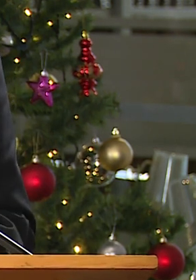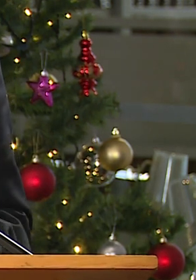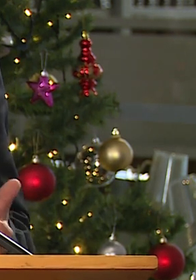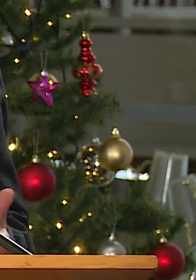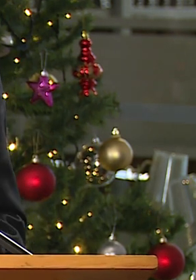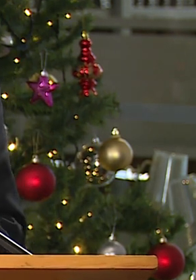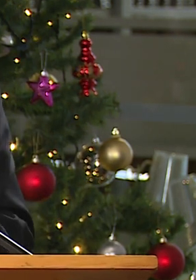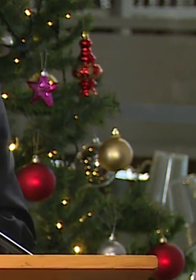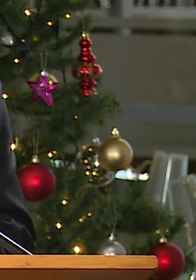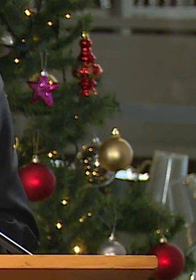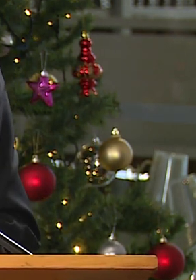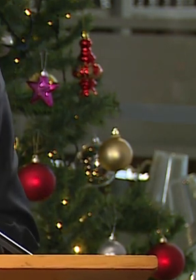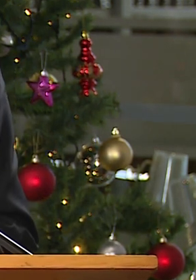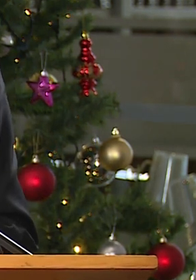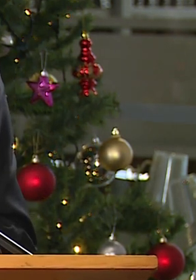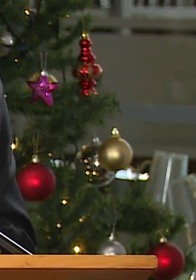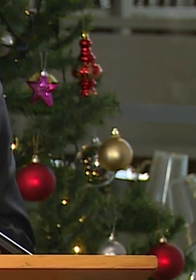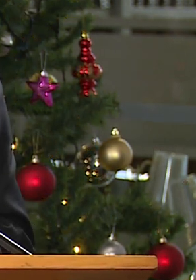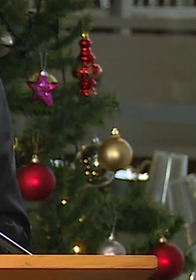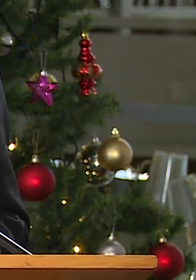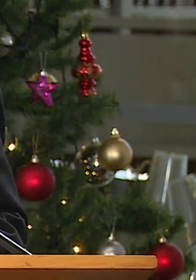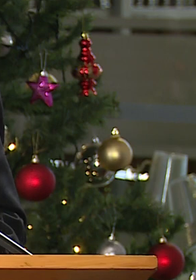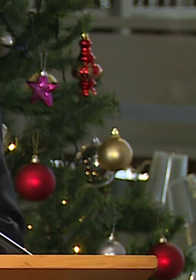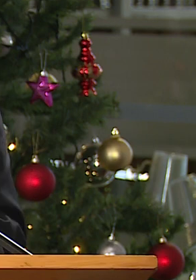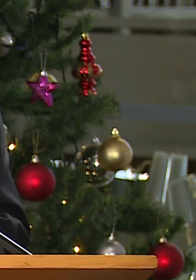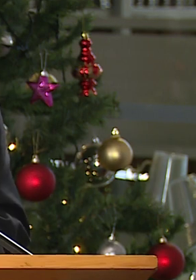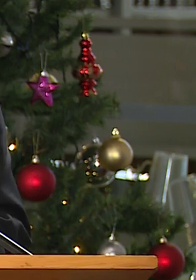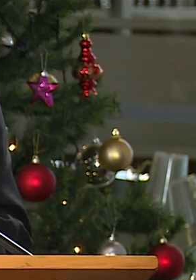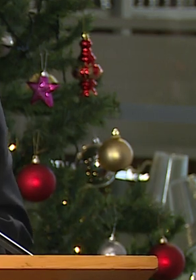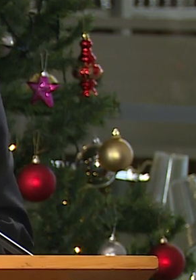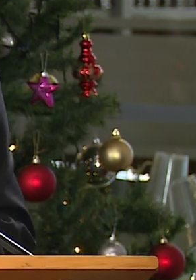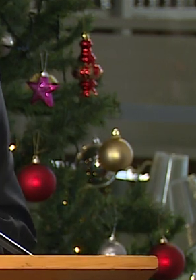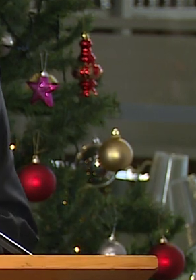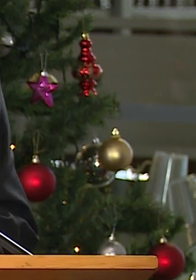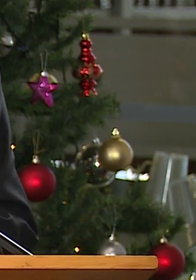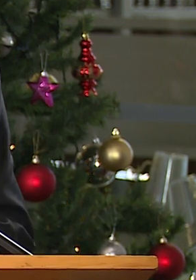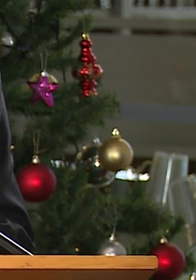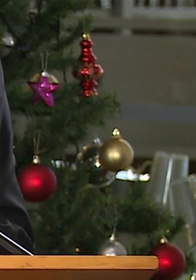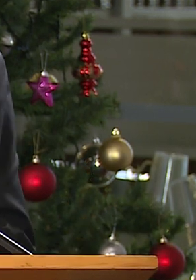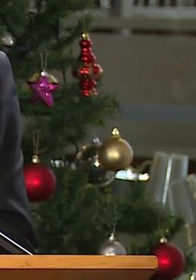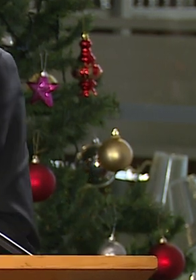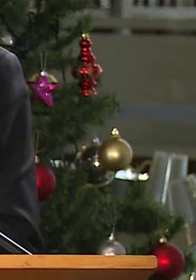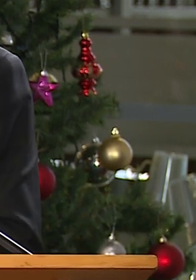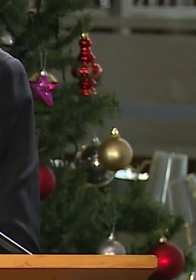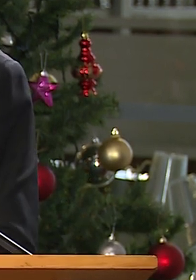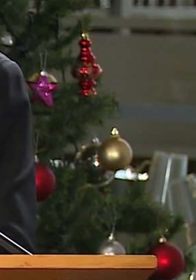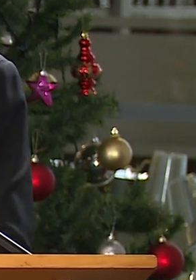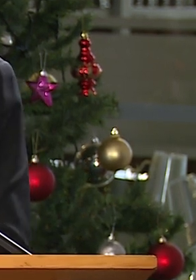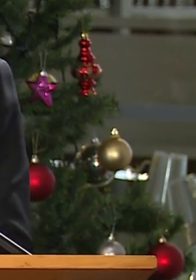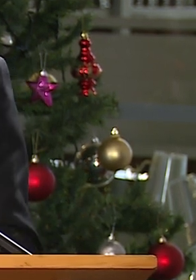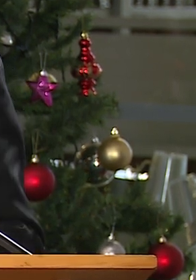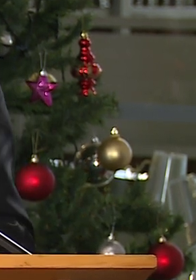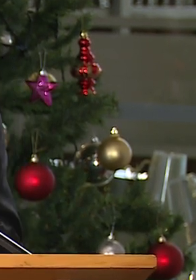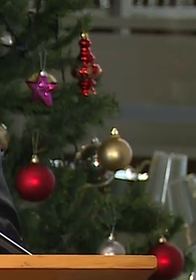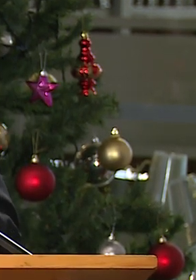trabajo mancomunado, unido entre las tres unidades que conforman el poder legislativo. Y esperamos que esto siga siendo